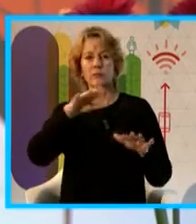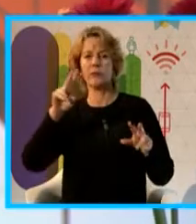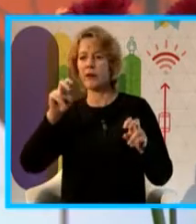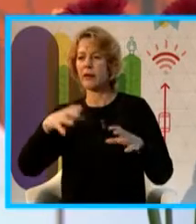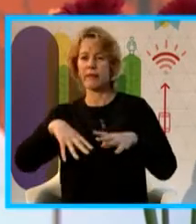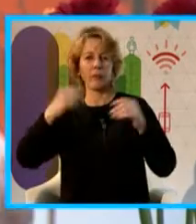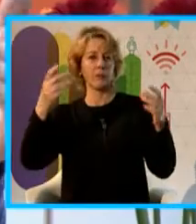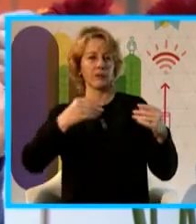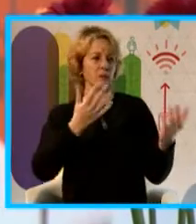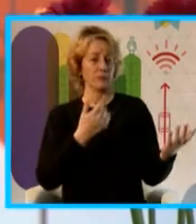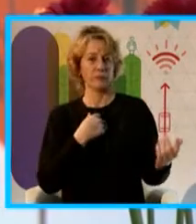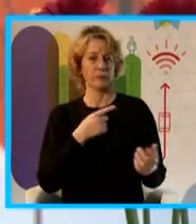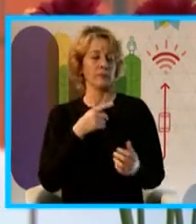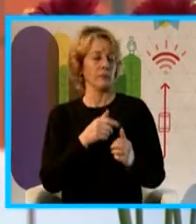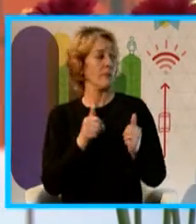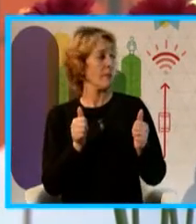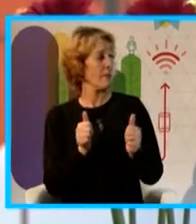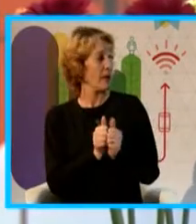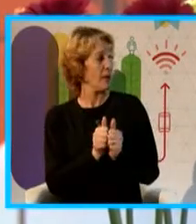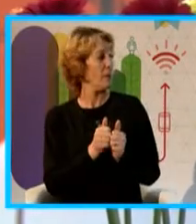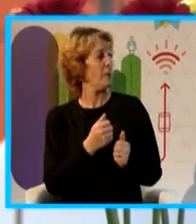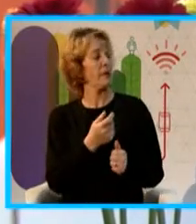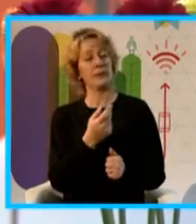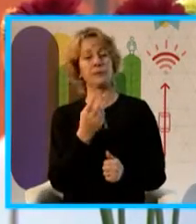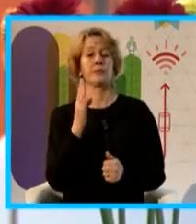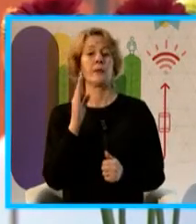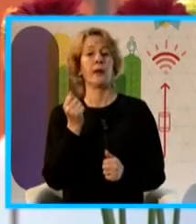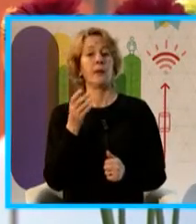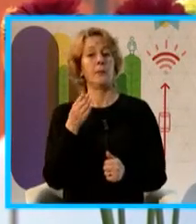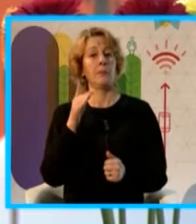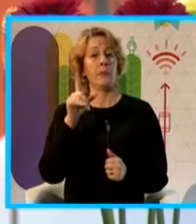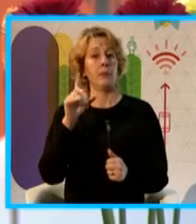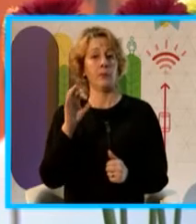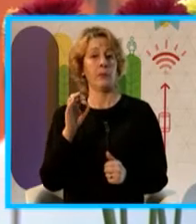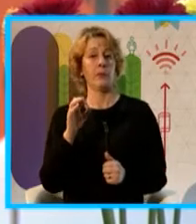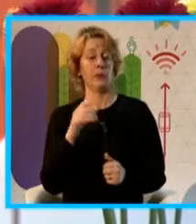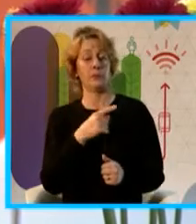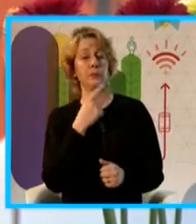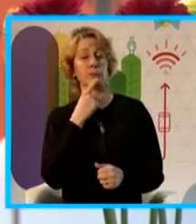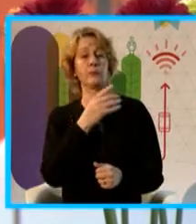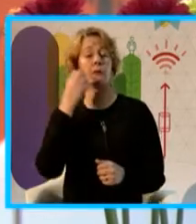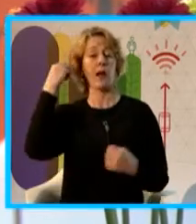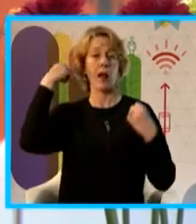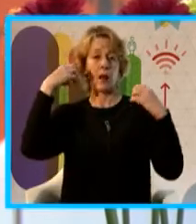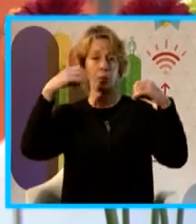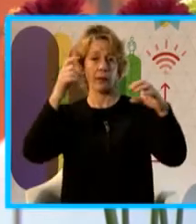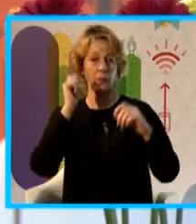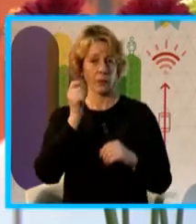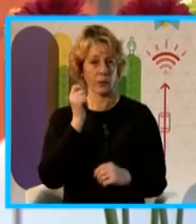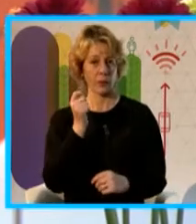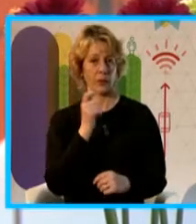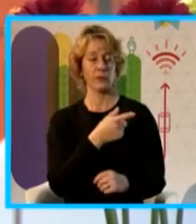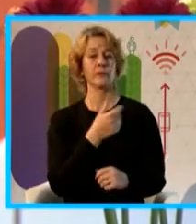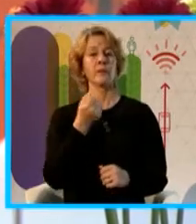acompañan Pablo Echavarría y Andrea de Nígris. Pablo Echavarría es gerente de la unidad técnica de alumbrado público. Andrea es